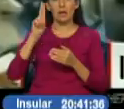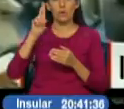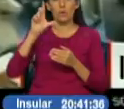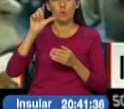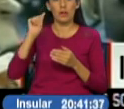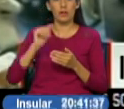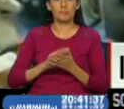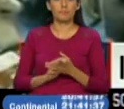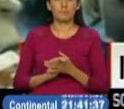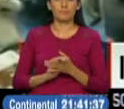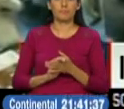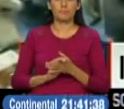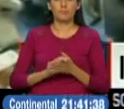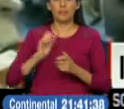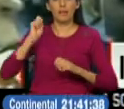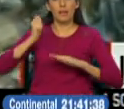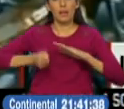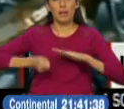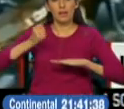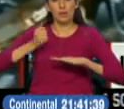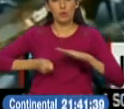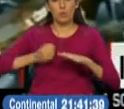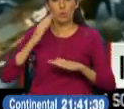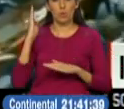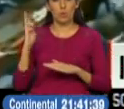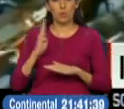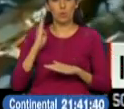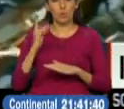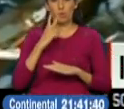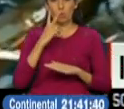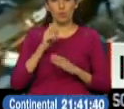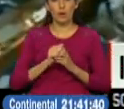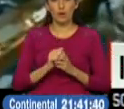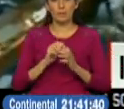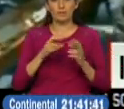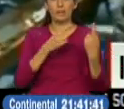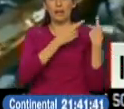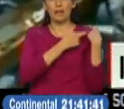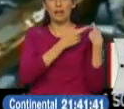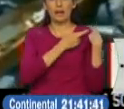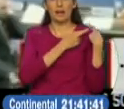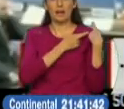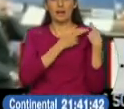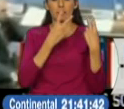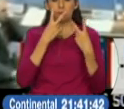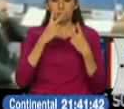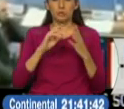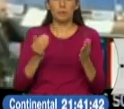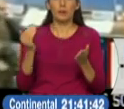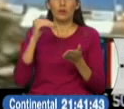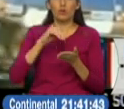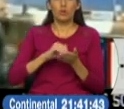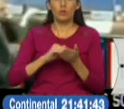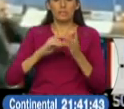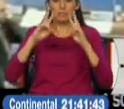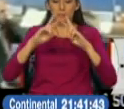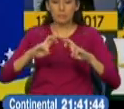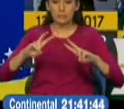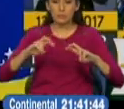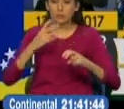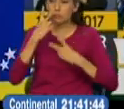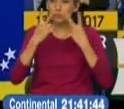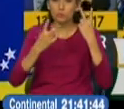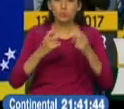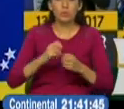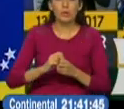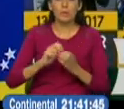El juez de la Corte Suprema de Brasil Edson Fachin encargado de la operación Lavallato ordenó abrir una investigación contra nueve ministros del actual